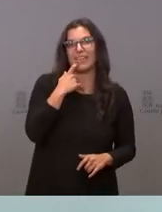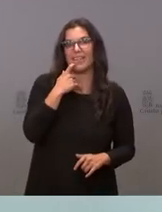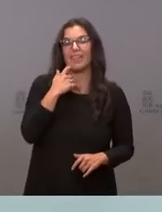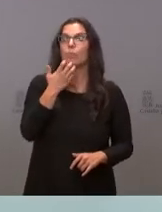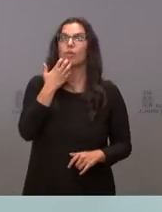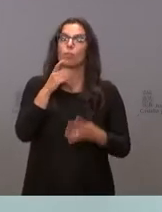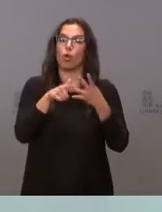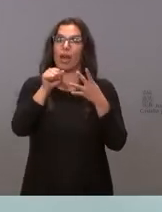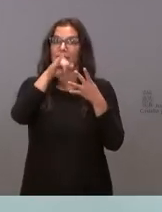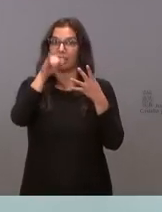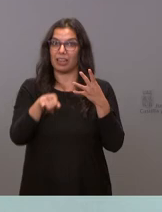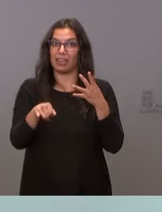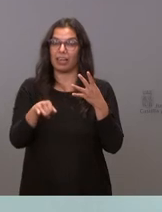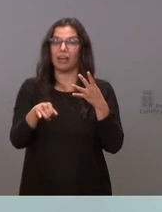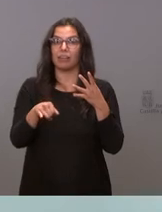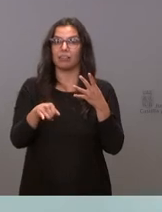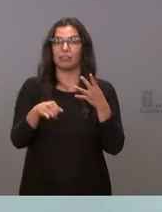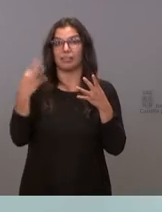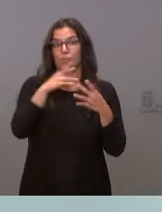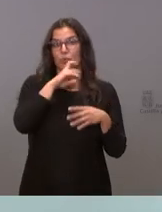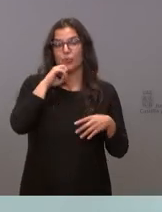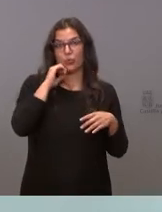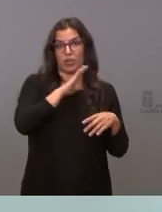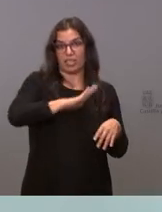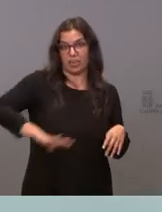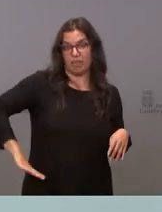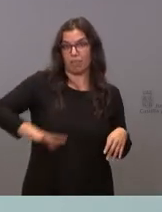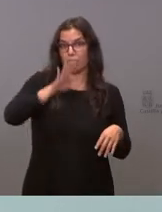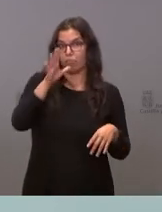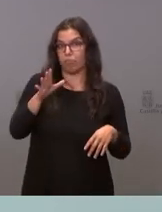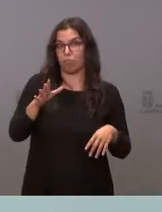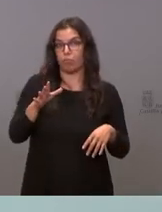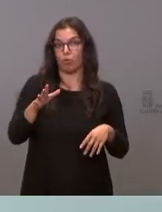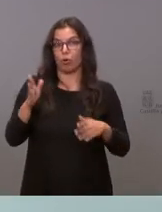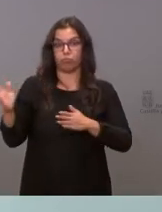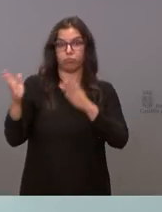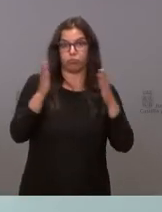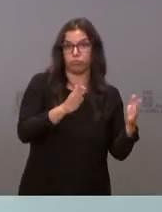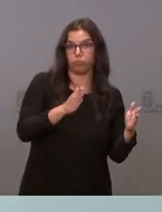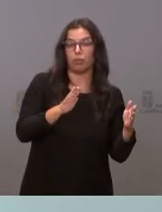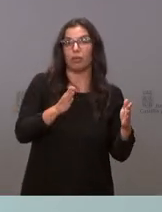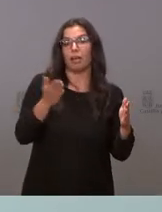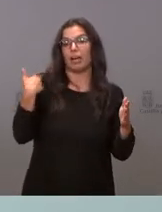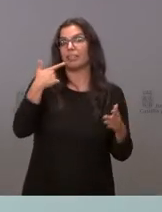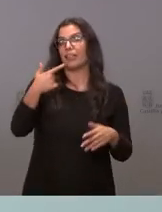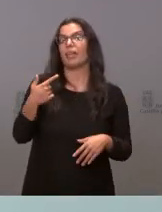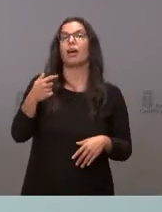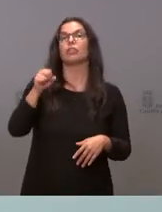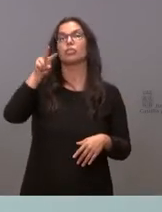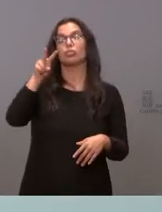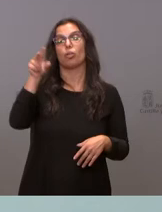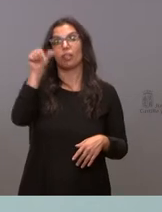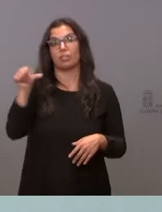tenemos que reservar, porque se ha anticipado de 12 a 8 semanas la